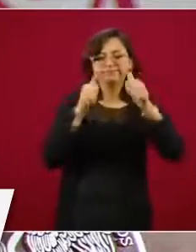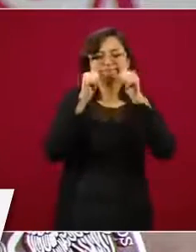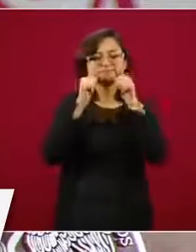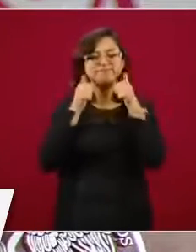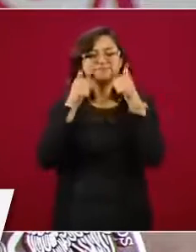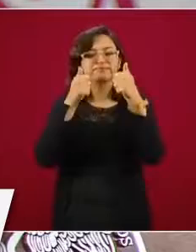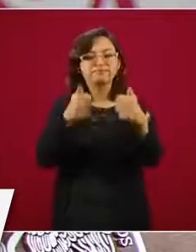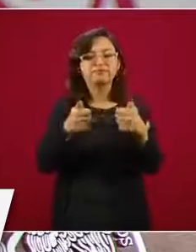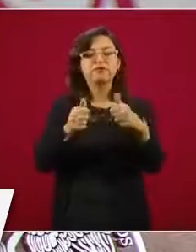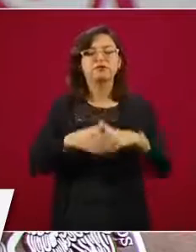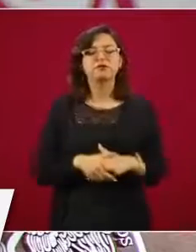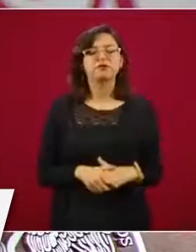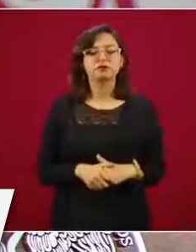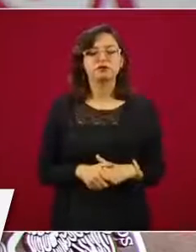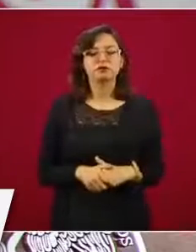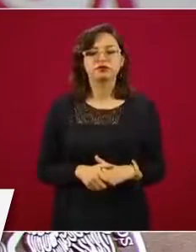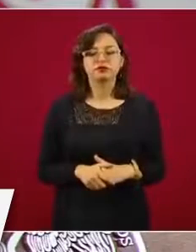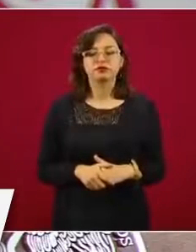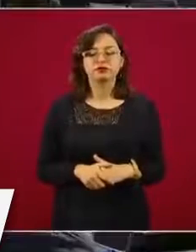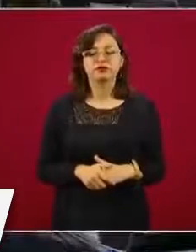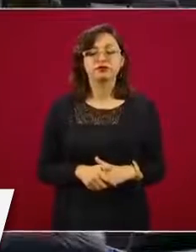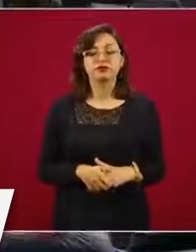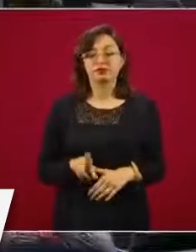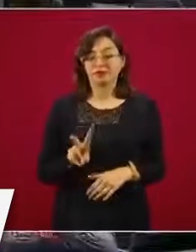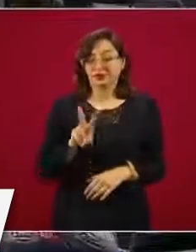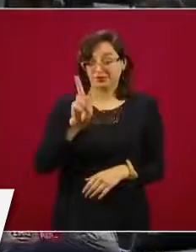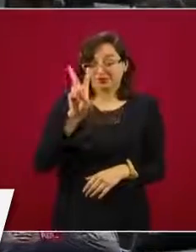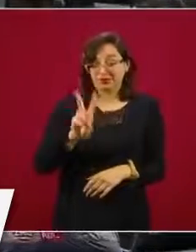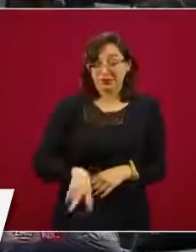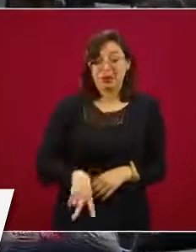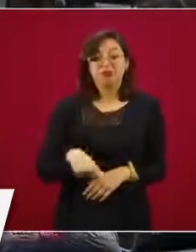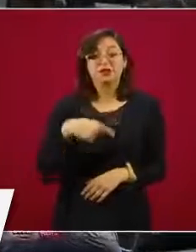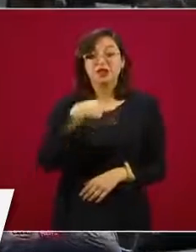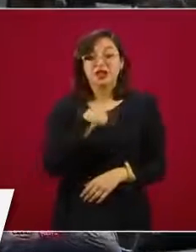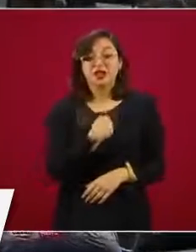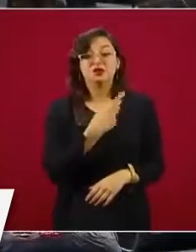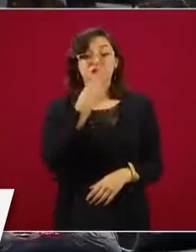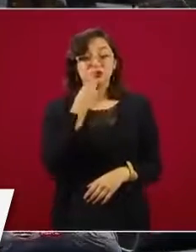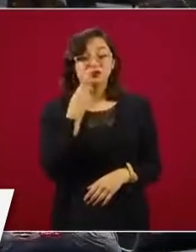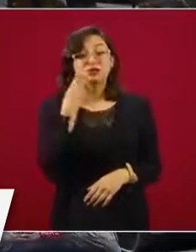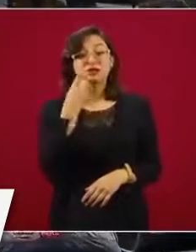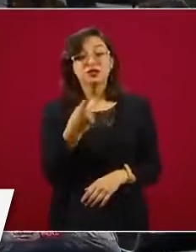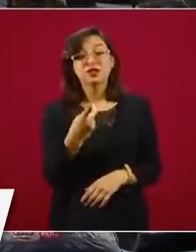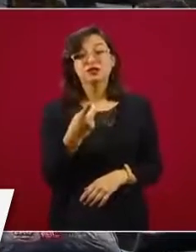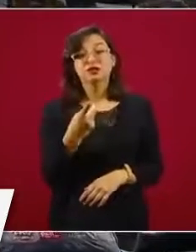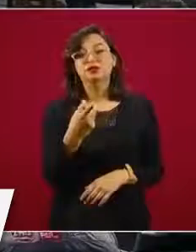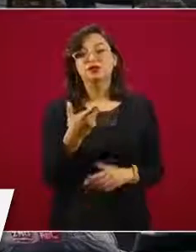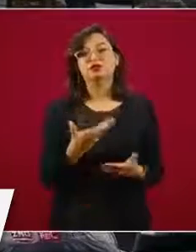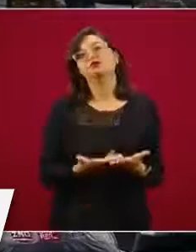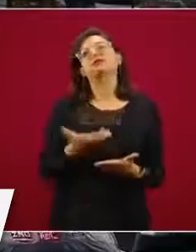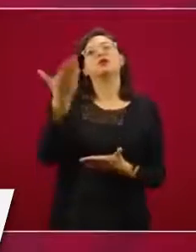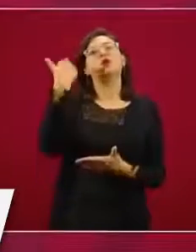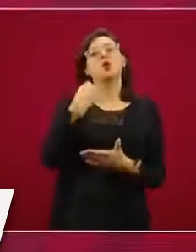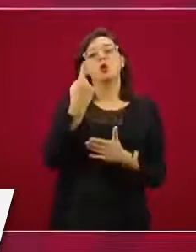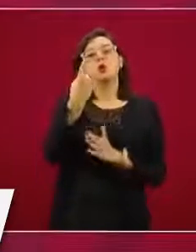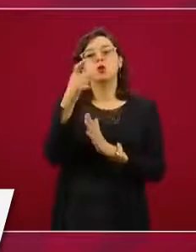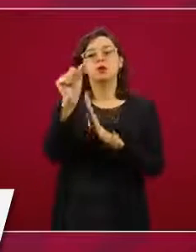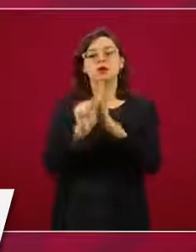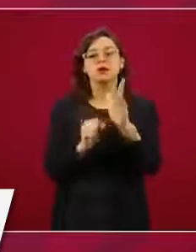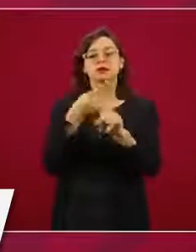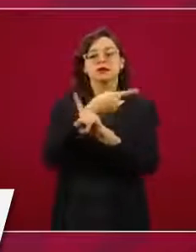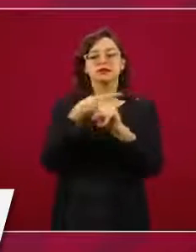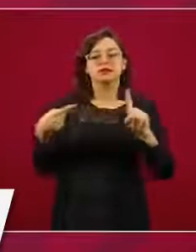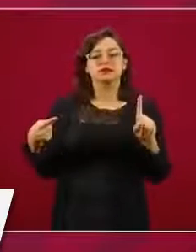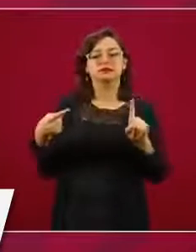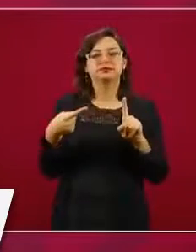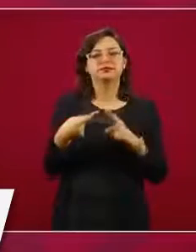Yo les confieso que hace un mes y medio que